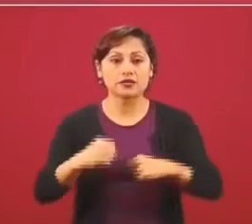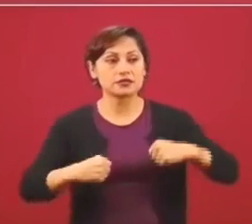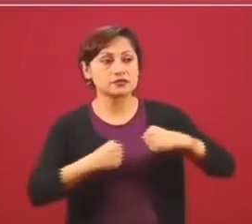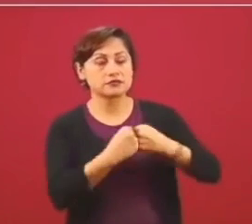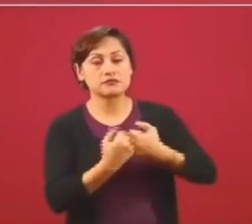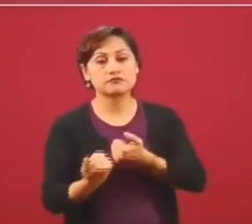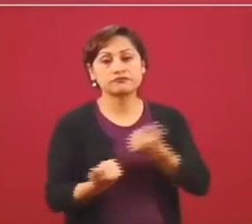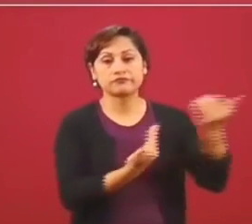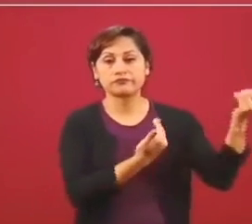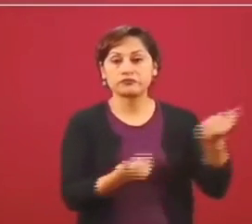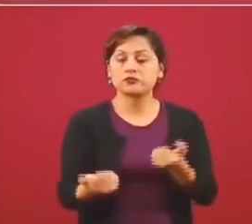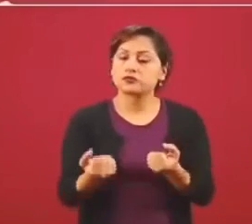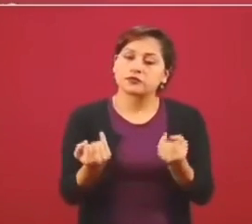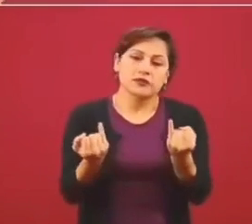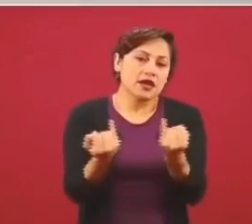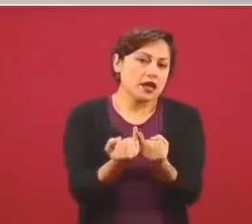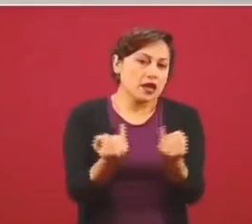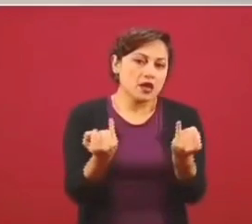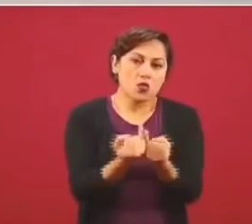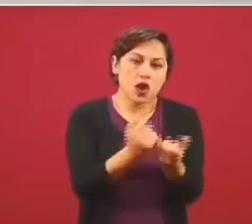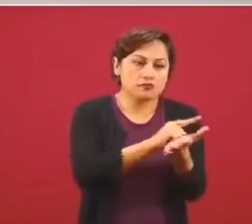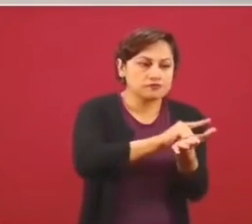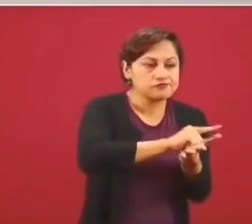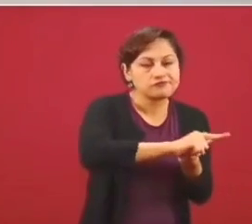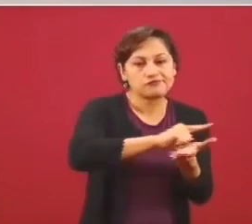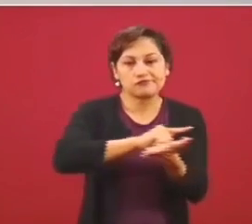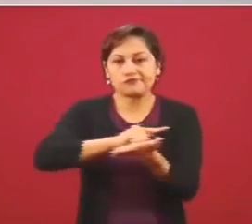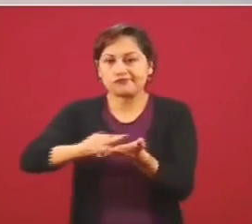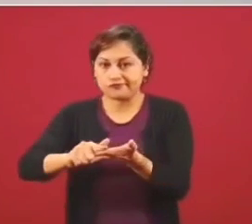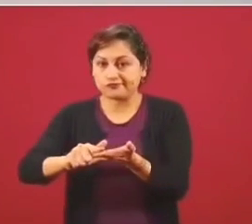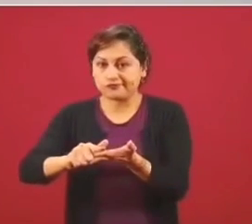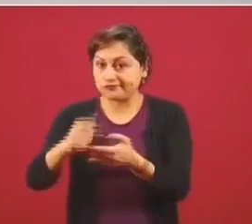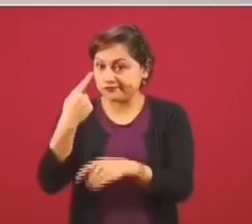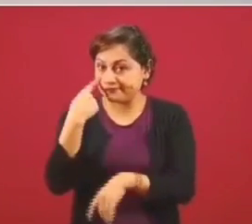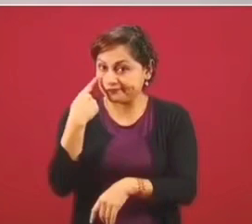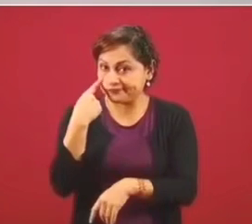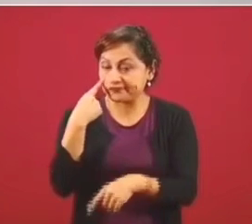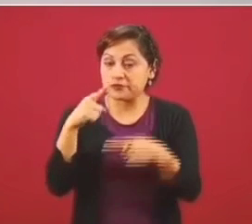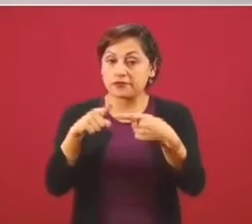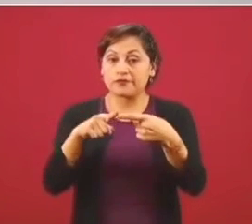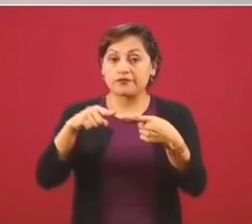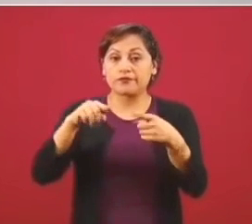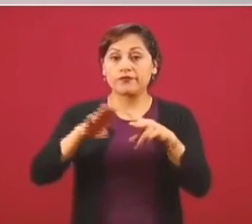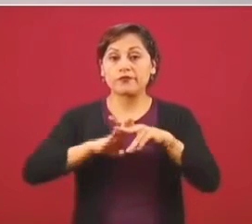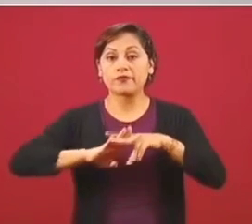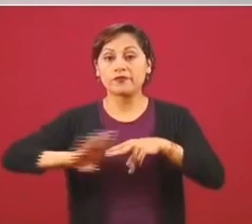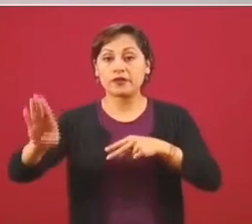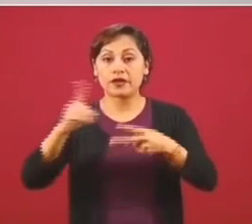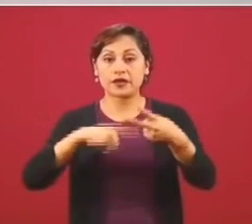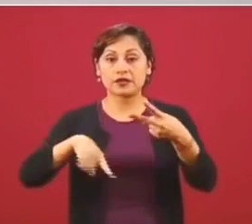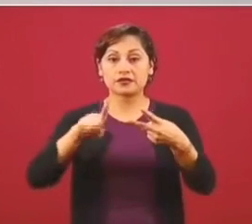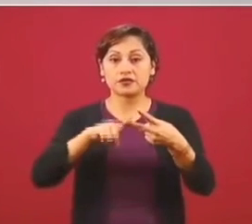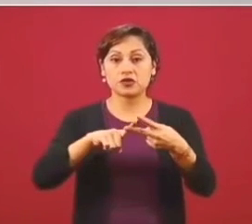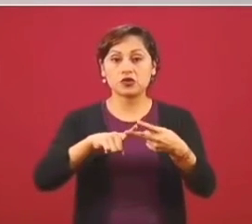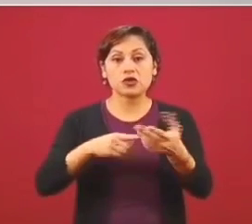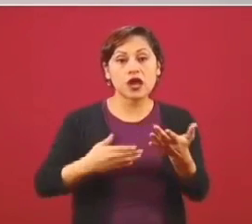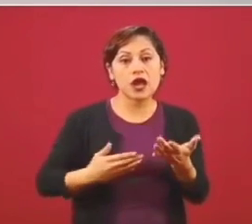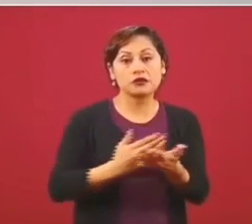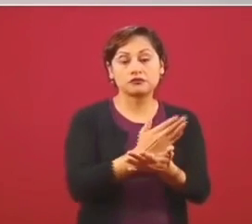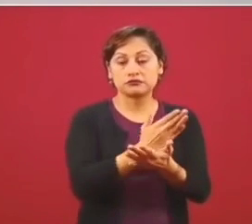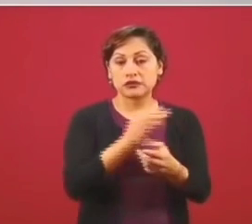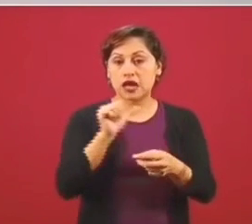es migración, aduanas y puertos. Entonces,